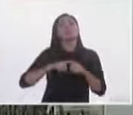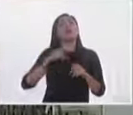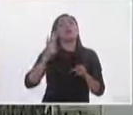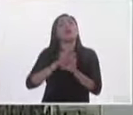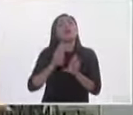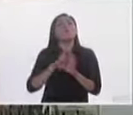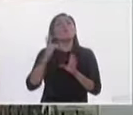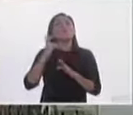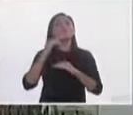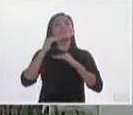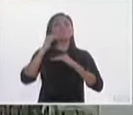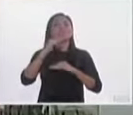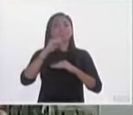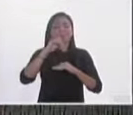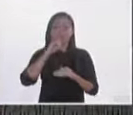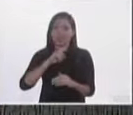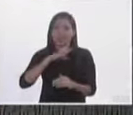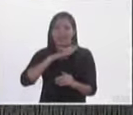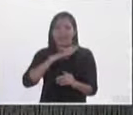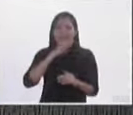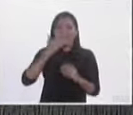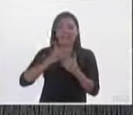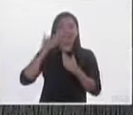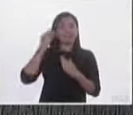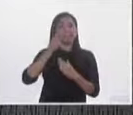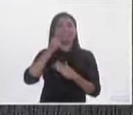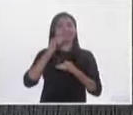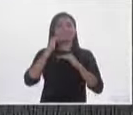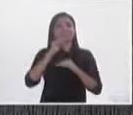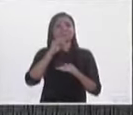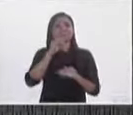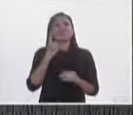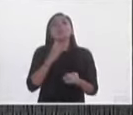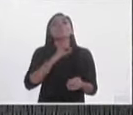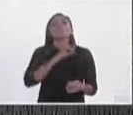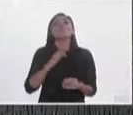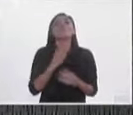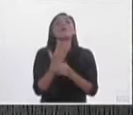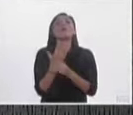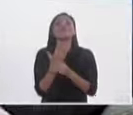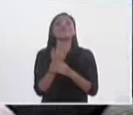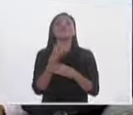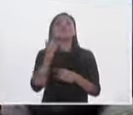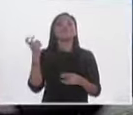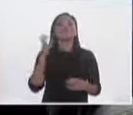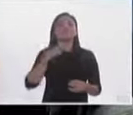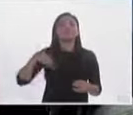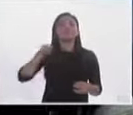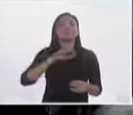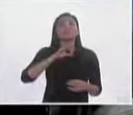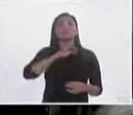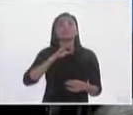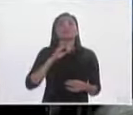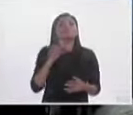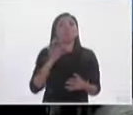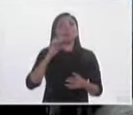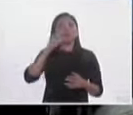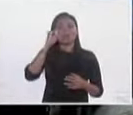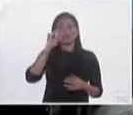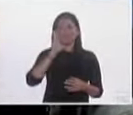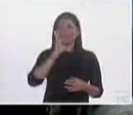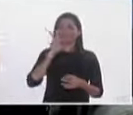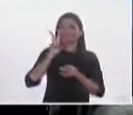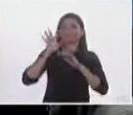serán las limitantes? Sí, las limitantes. ¿Qué podemos esperar de ellos? ¿Qué le abonan estas figuras al sistema